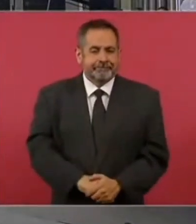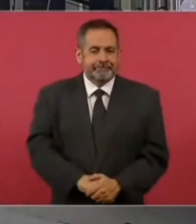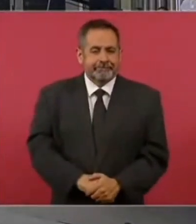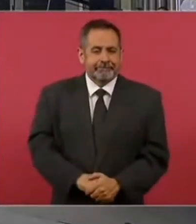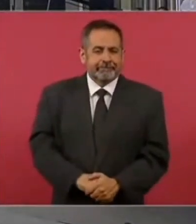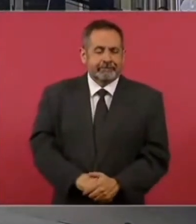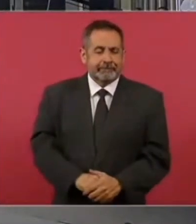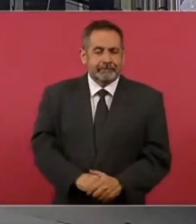Vamos.